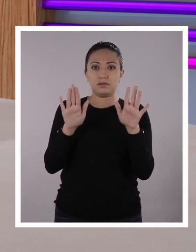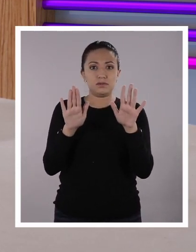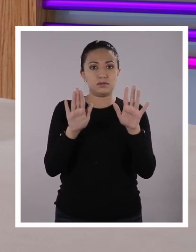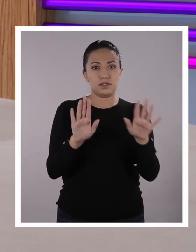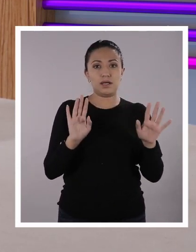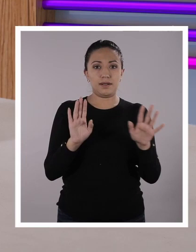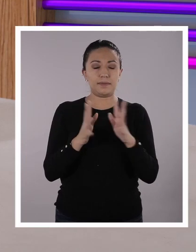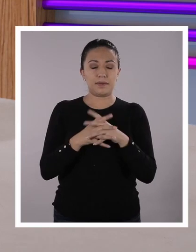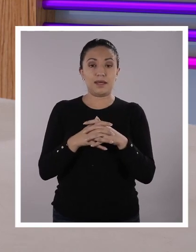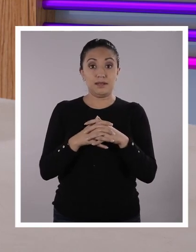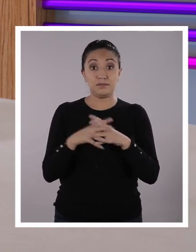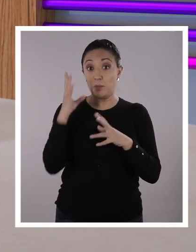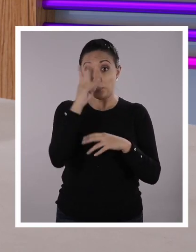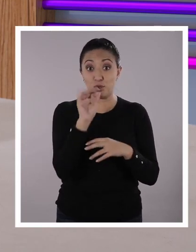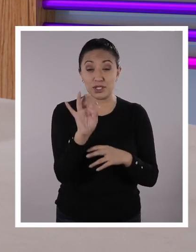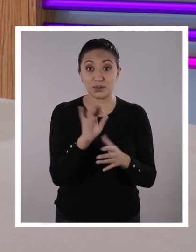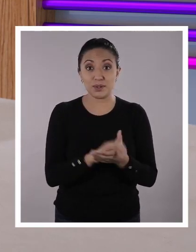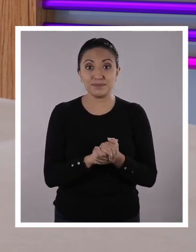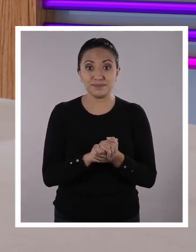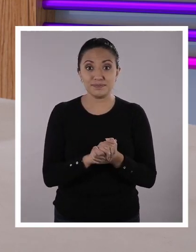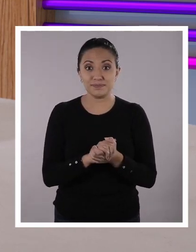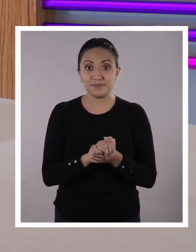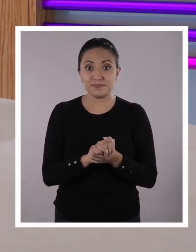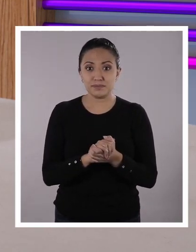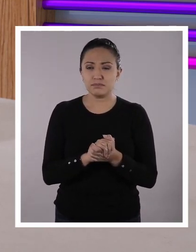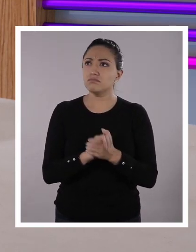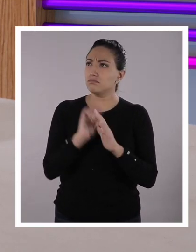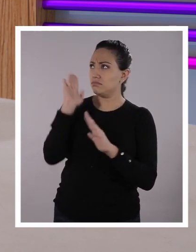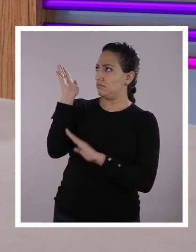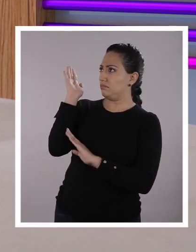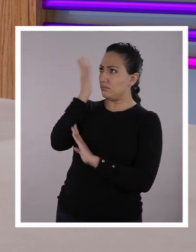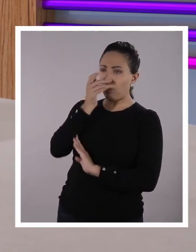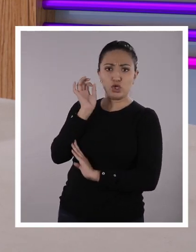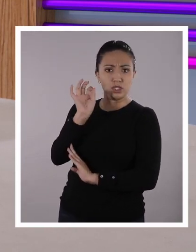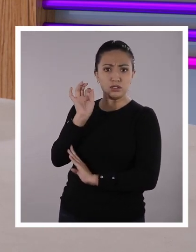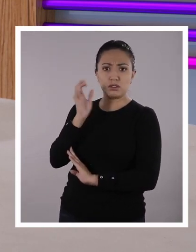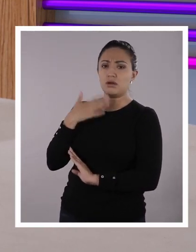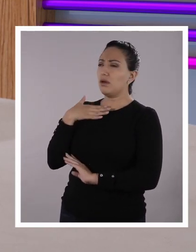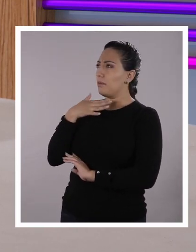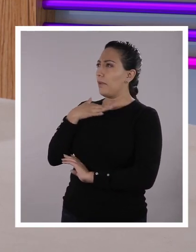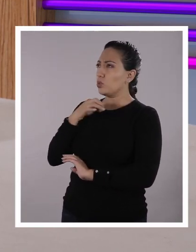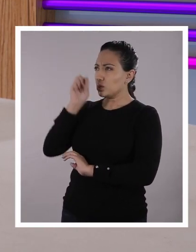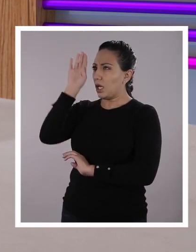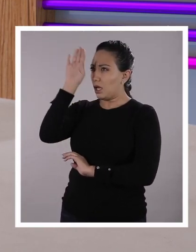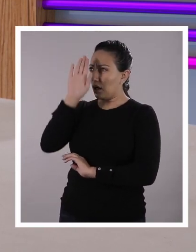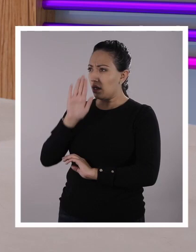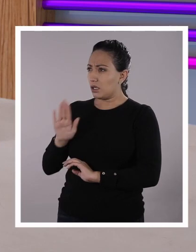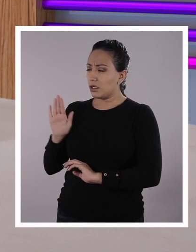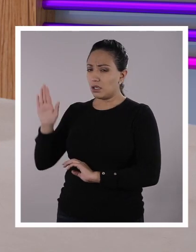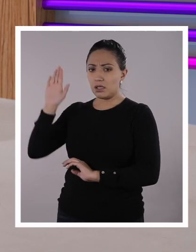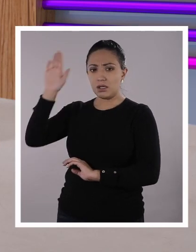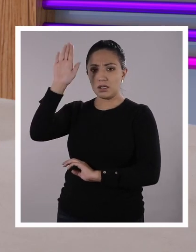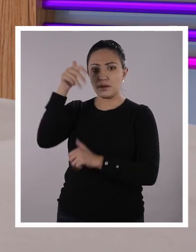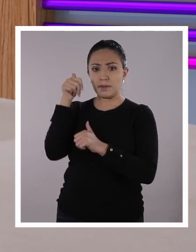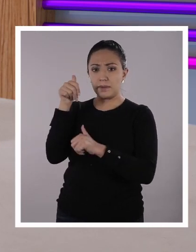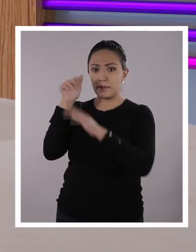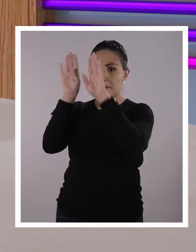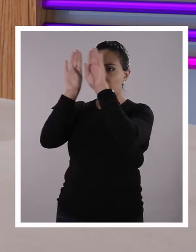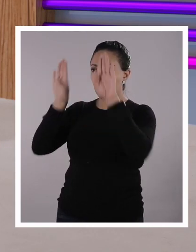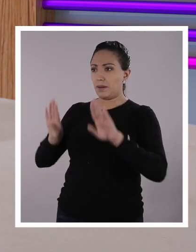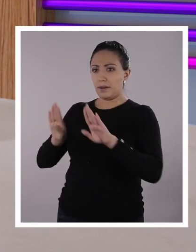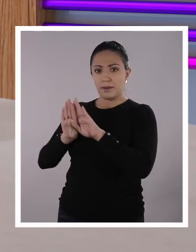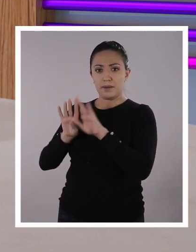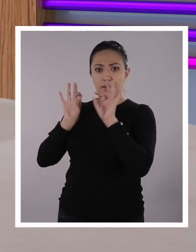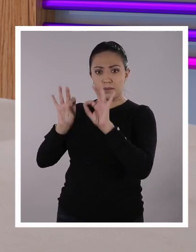Ah, quedó chévere, ¿no? Quedó precioso. Me gustó. Y se ve súper bien en el